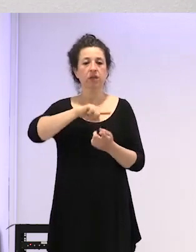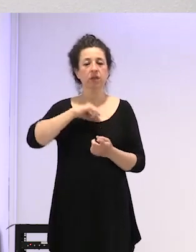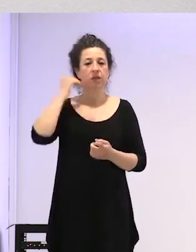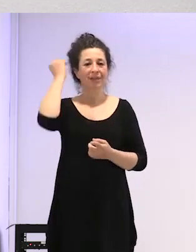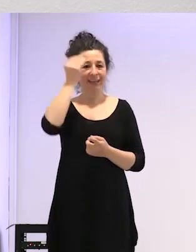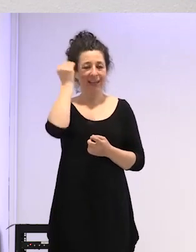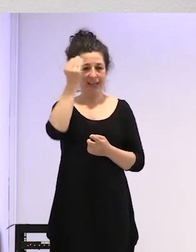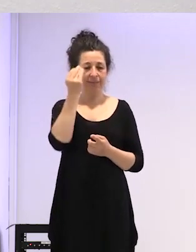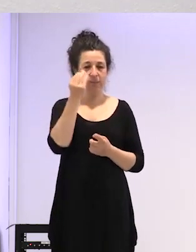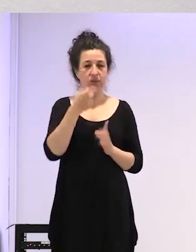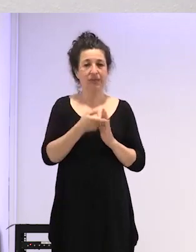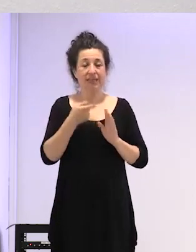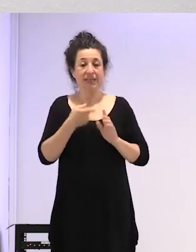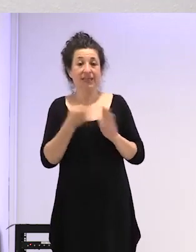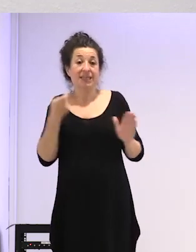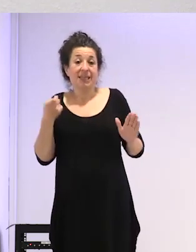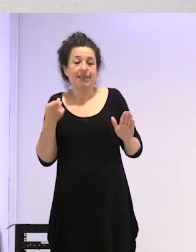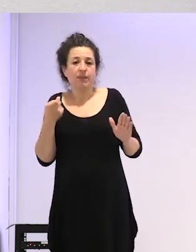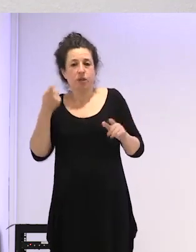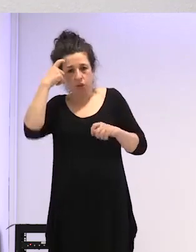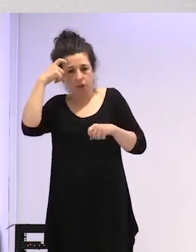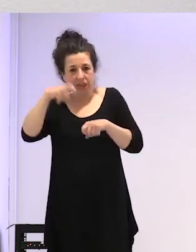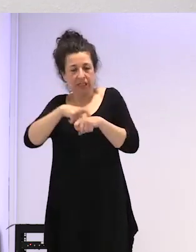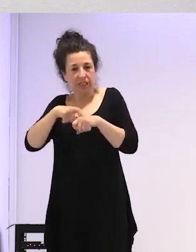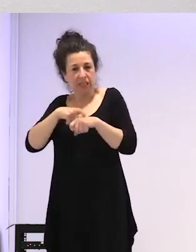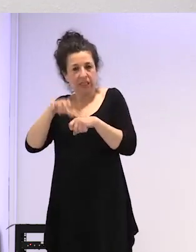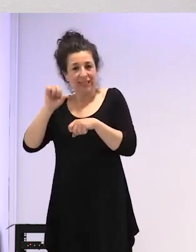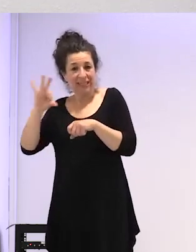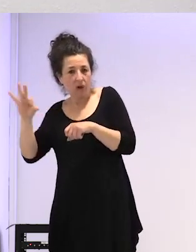personas excepto las psicólogues que tienen su formación